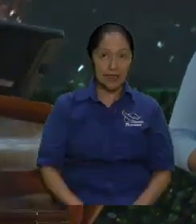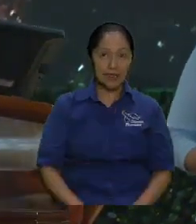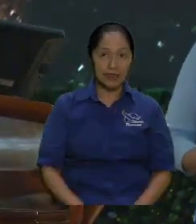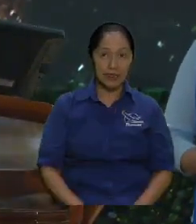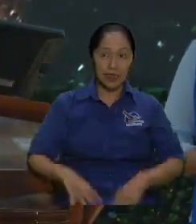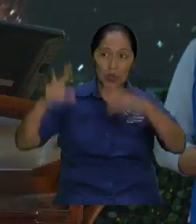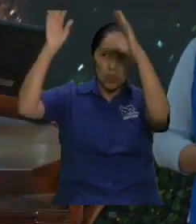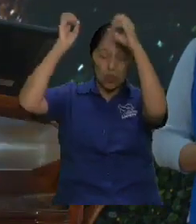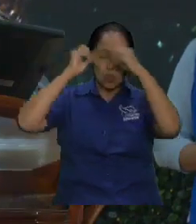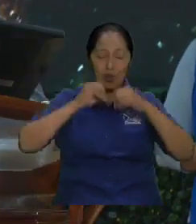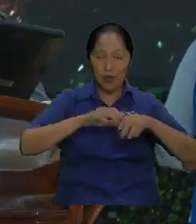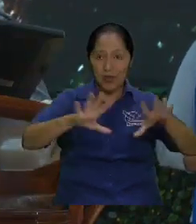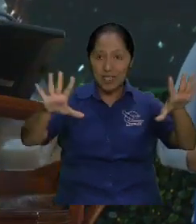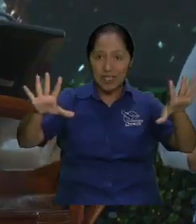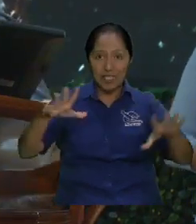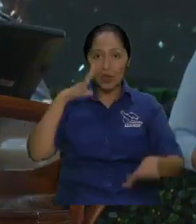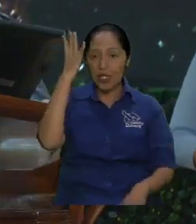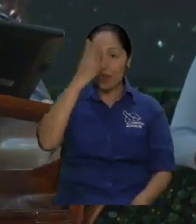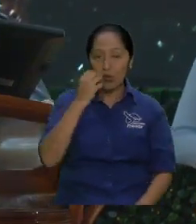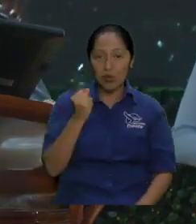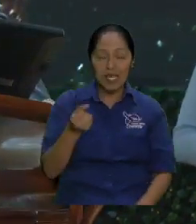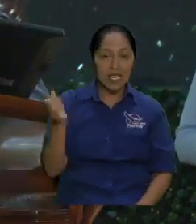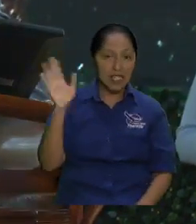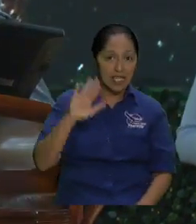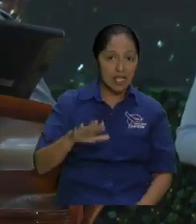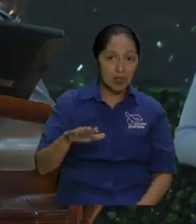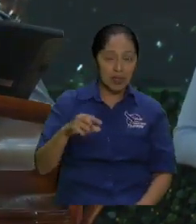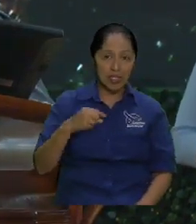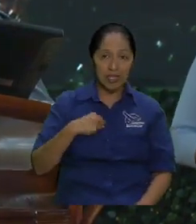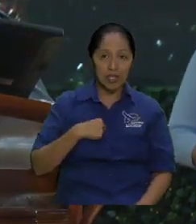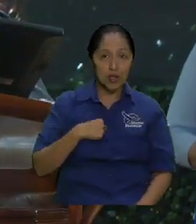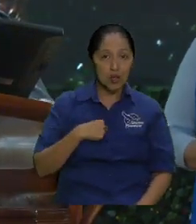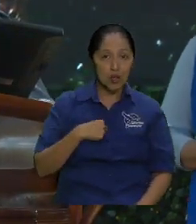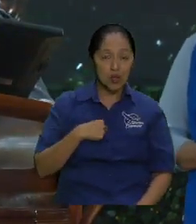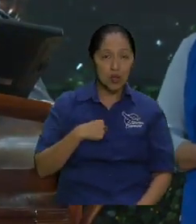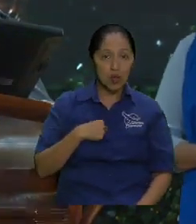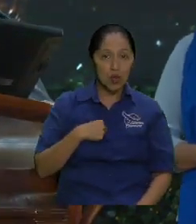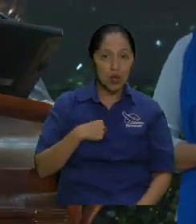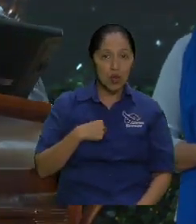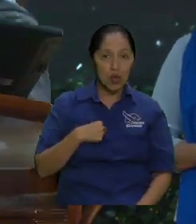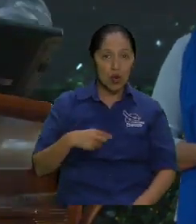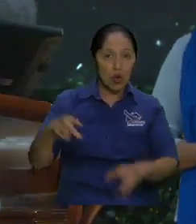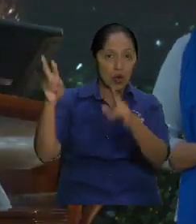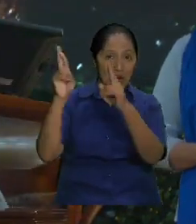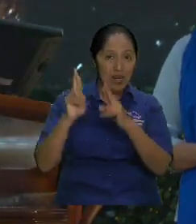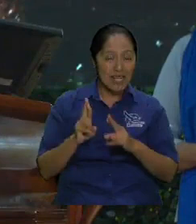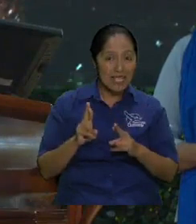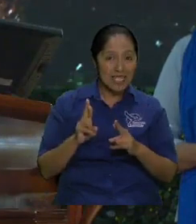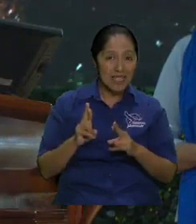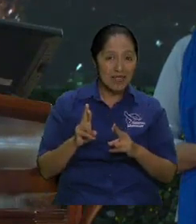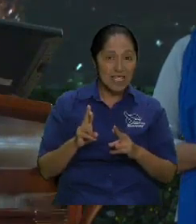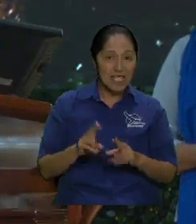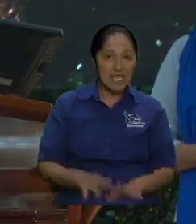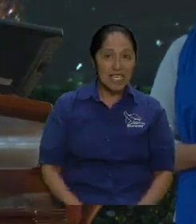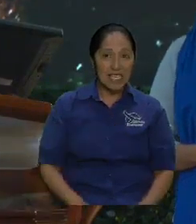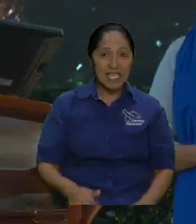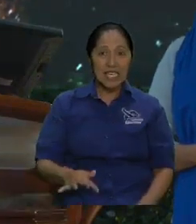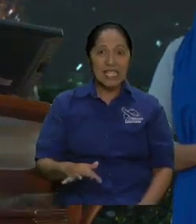testimonio de muchas personas algunas de otros países que estaban ligadas al